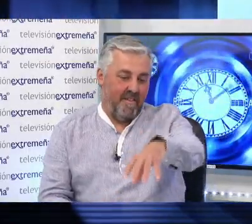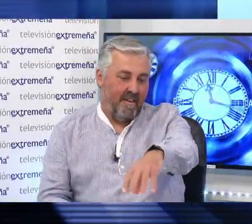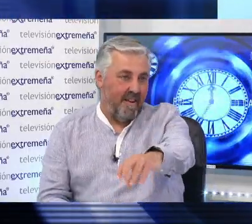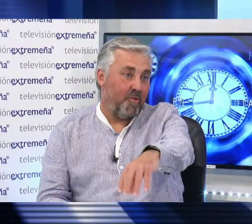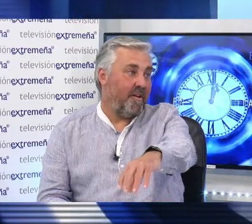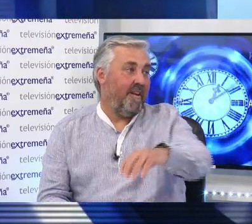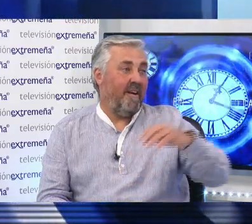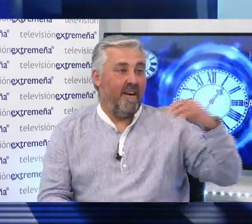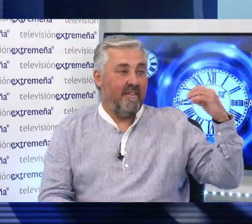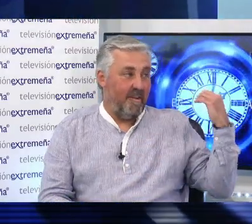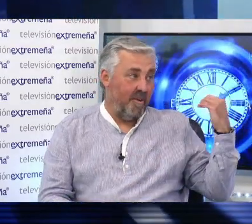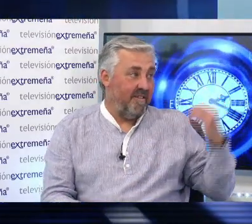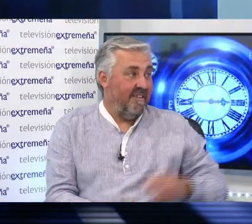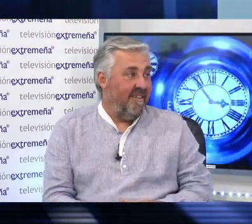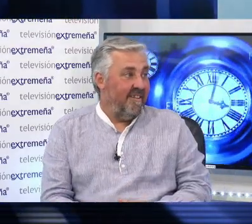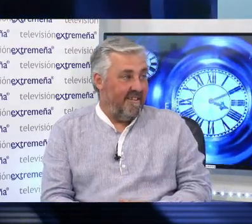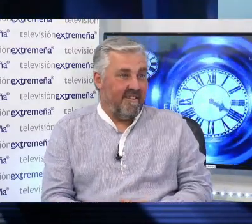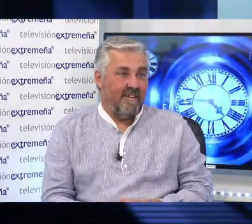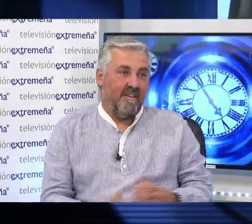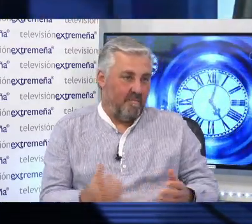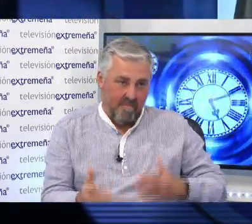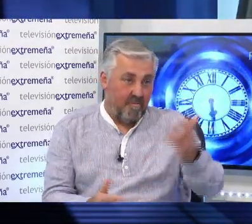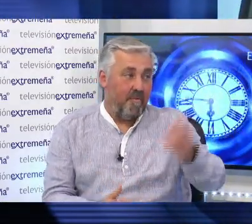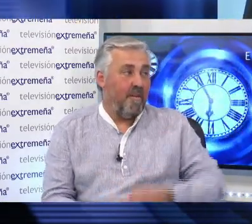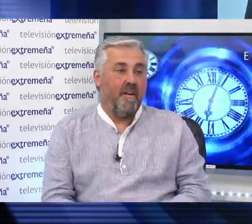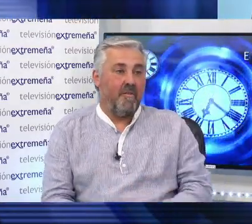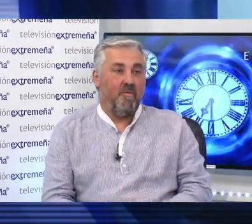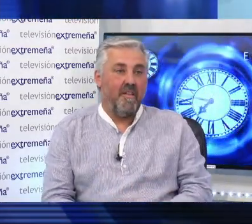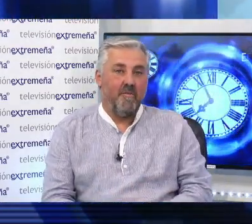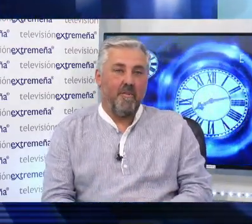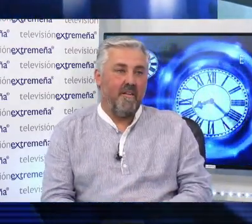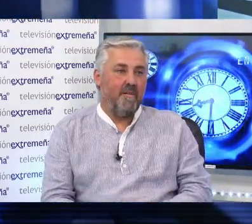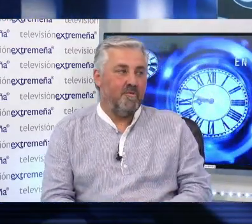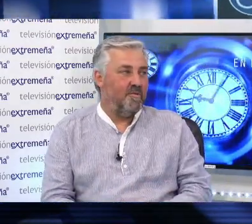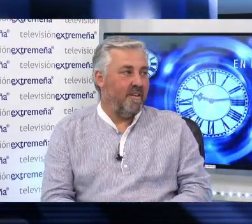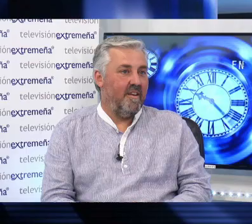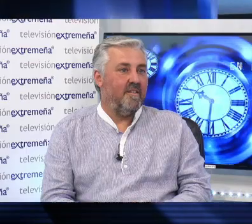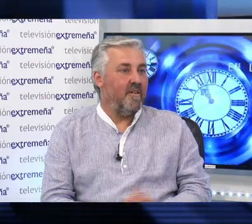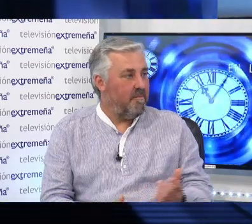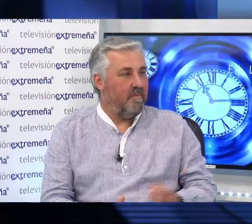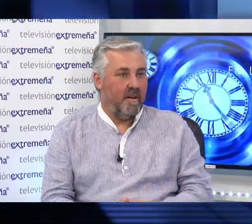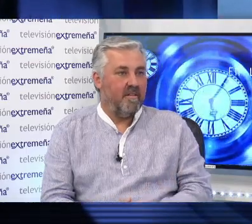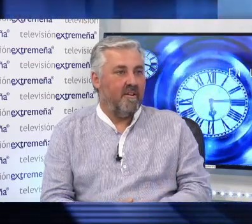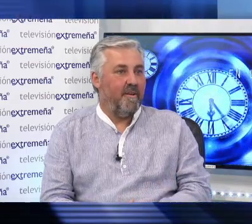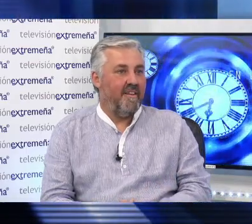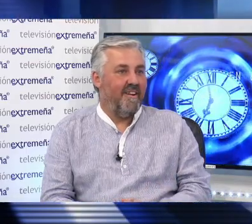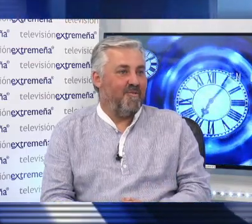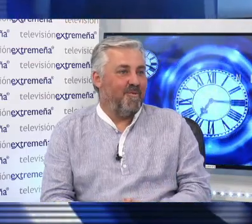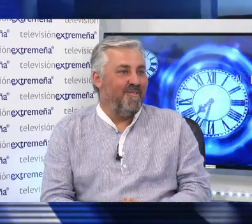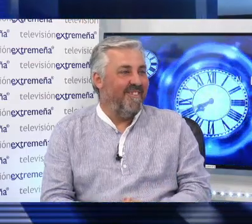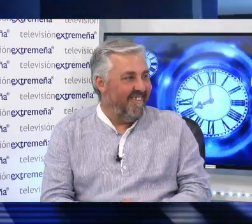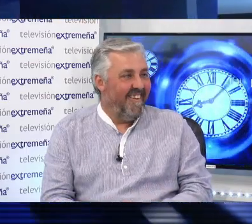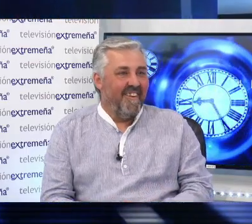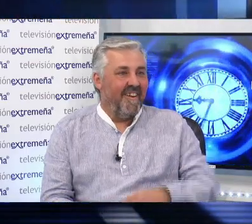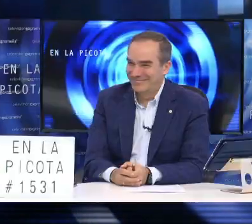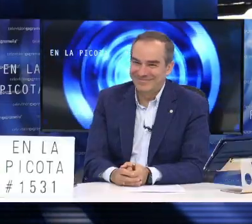desde la torre a San Luis y, bueno, tiene movilidad reducida, no puede andar mucho, y dice, me han enseñado Mérida en el